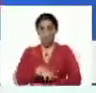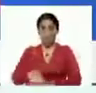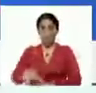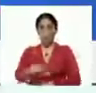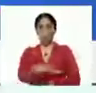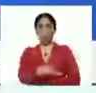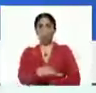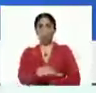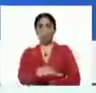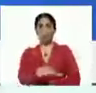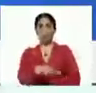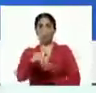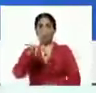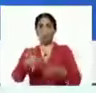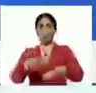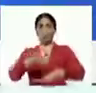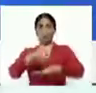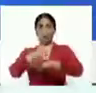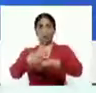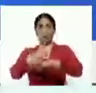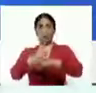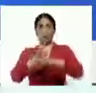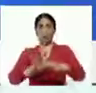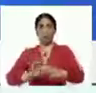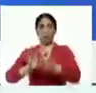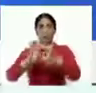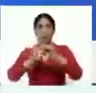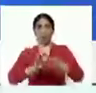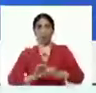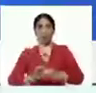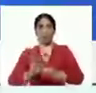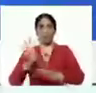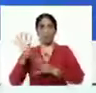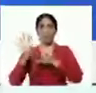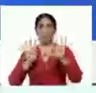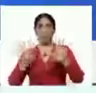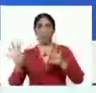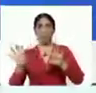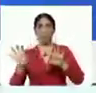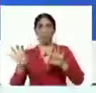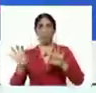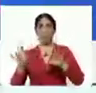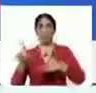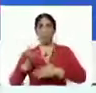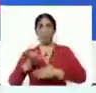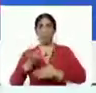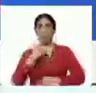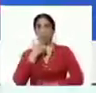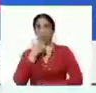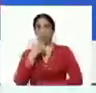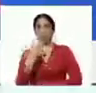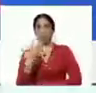Cuando fue secretario general de la Unión de Naciones Suramericanas, UNASUR. Bueno, estuvo casi tres años.